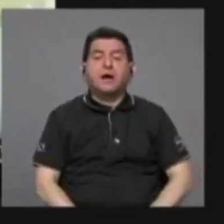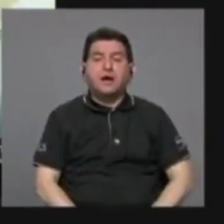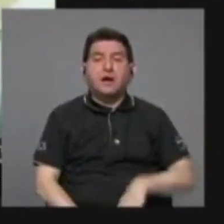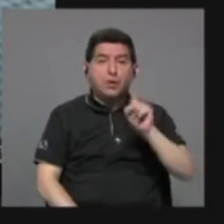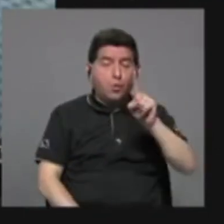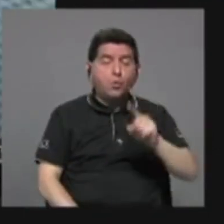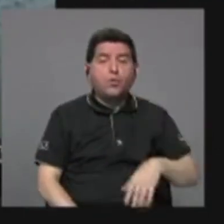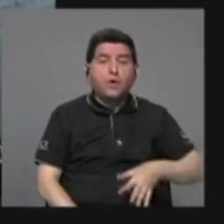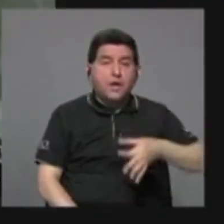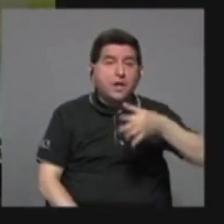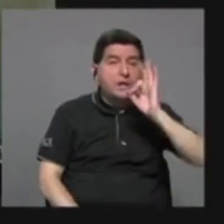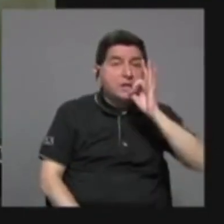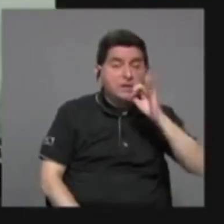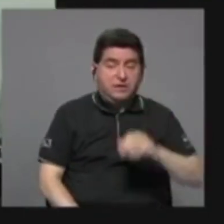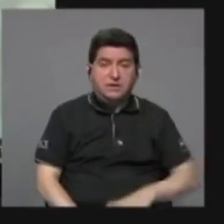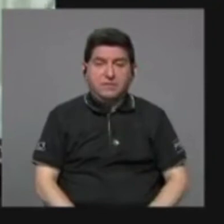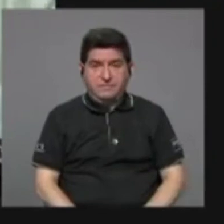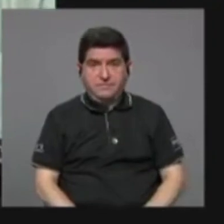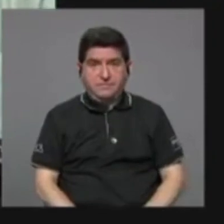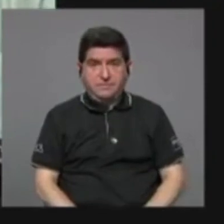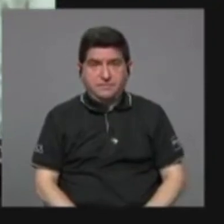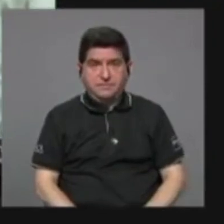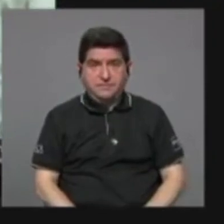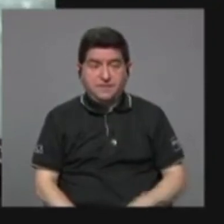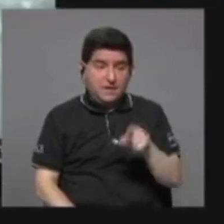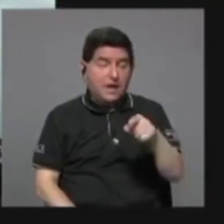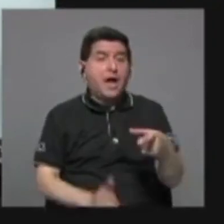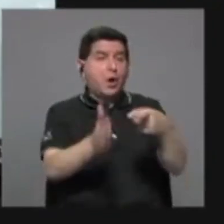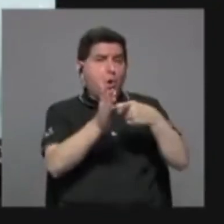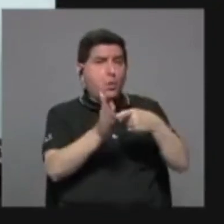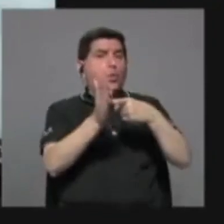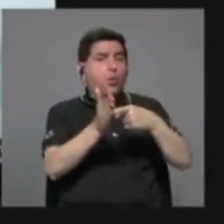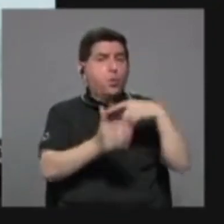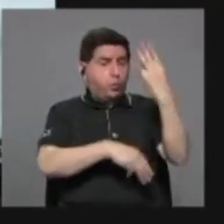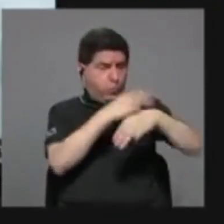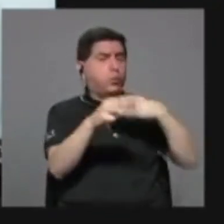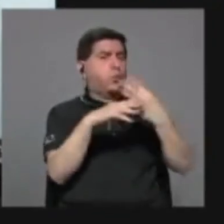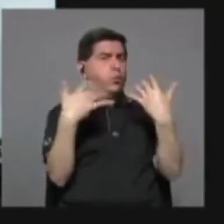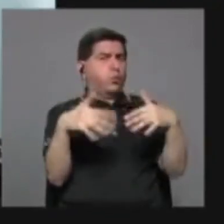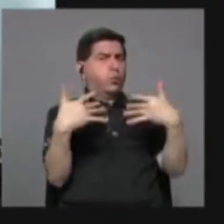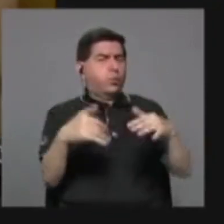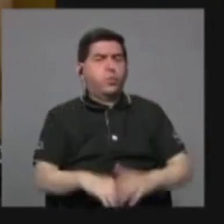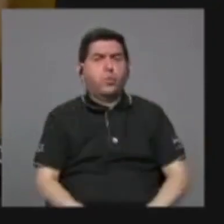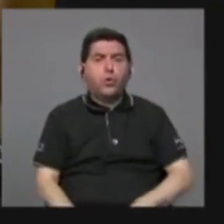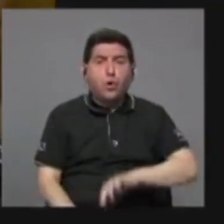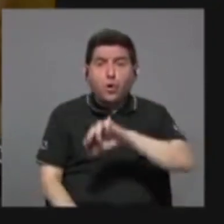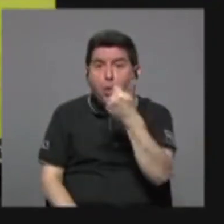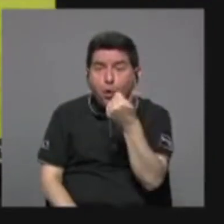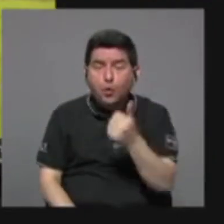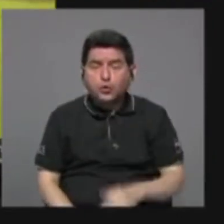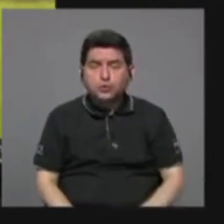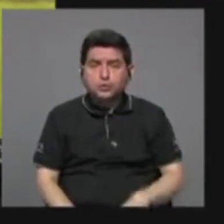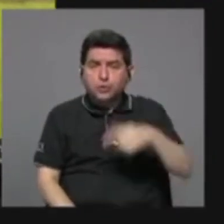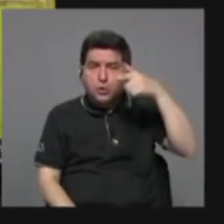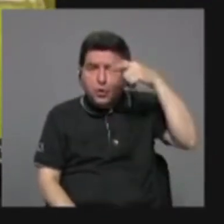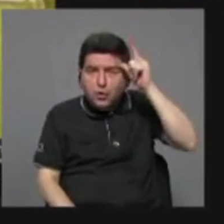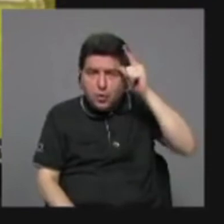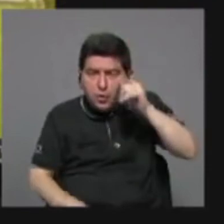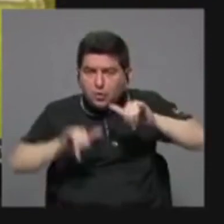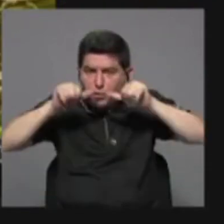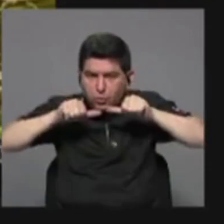sobre café, que está tomando una demanda a nivel global, uno sobre la ganadería sostenible,